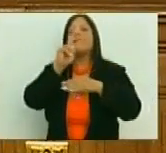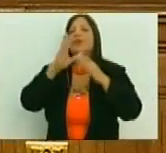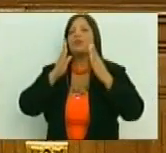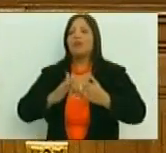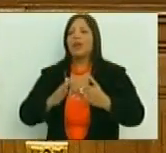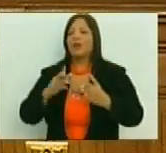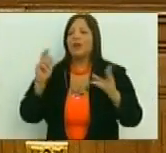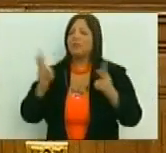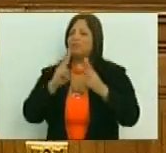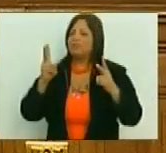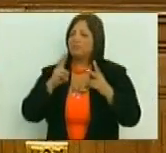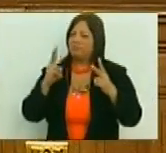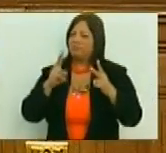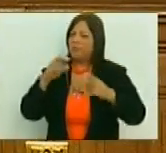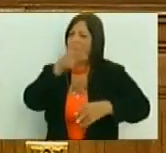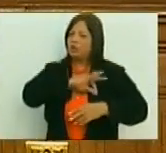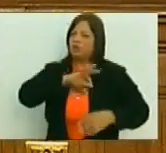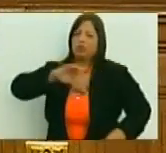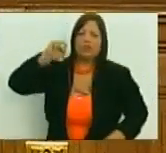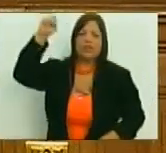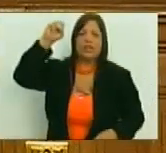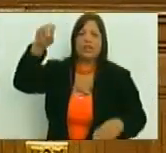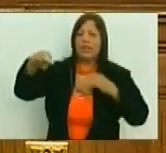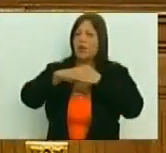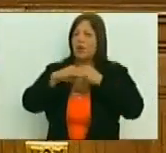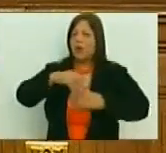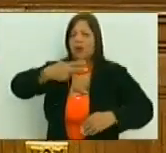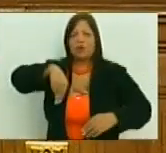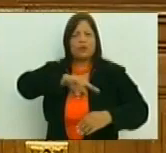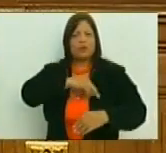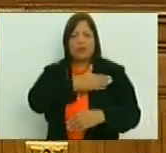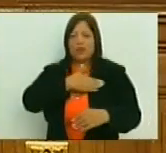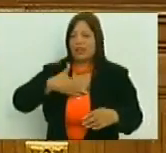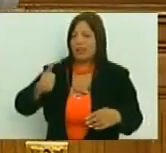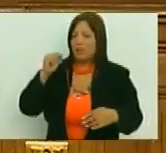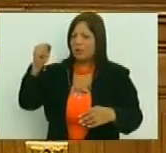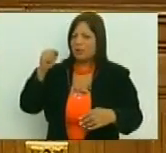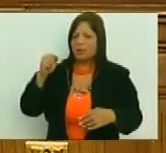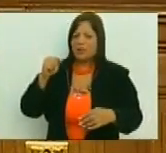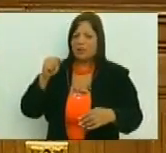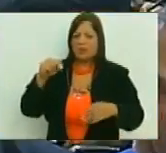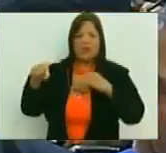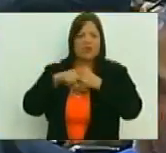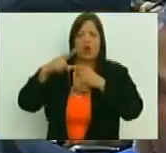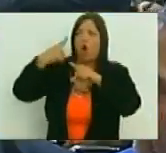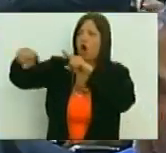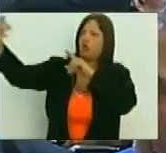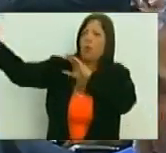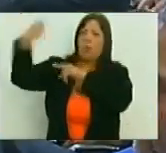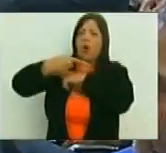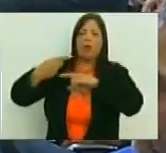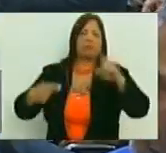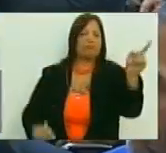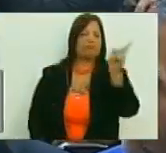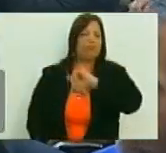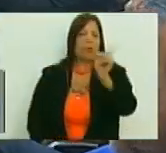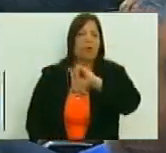que ser un porvenir socialista como nosotros lo deseamos que sea no como los otros quieran imponérnoslo